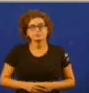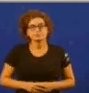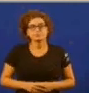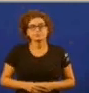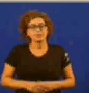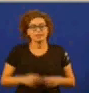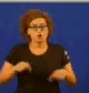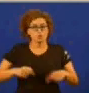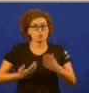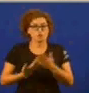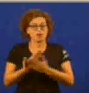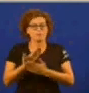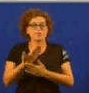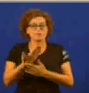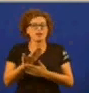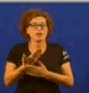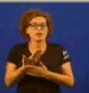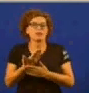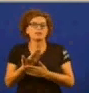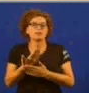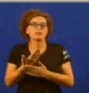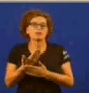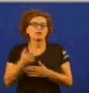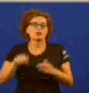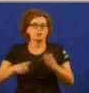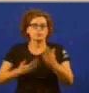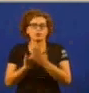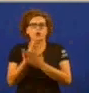Esta maña Esta maña mo fouse en esta Cámara